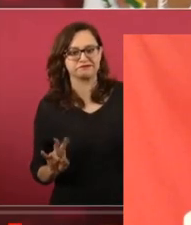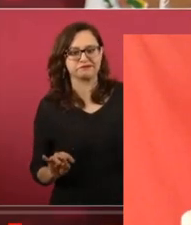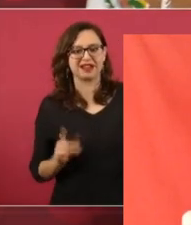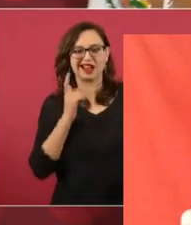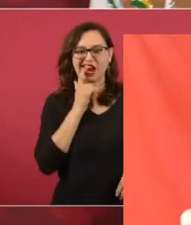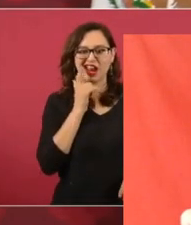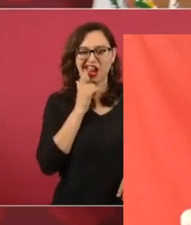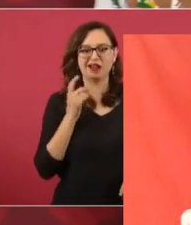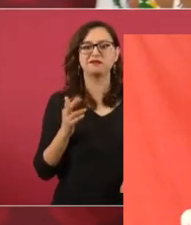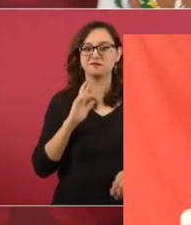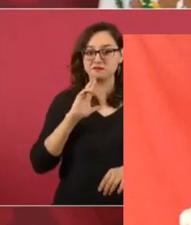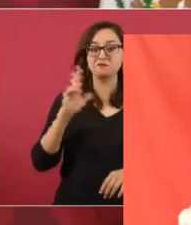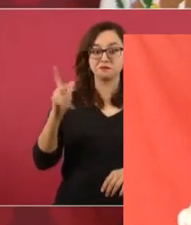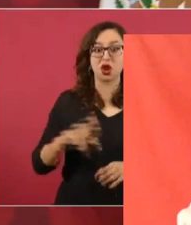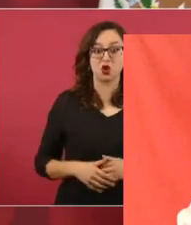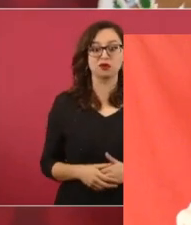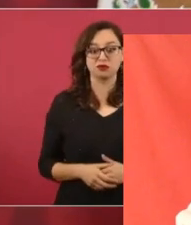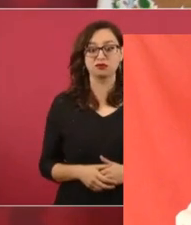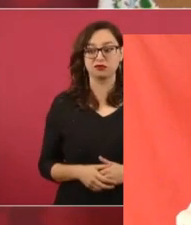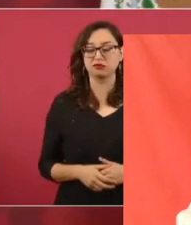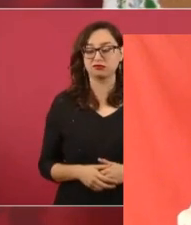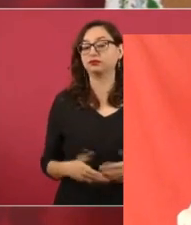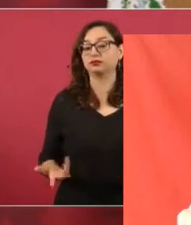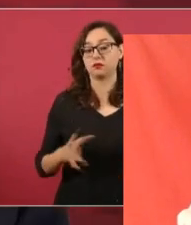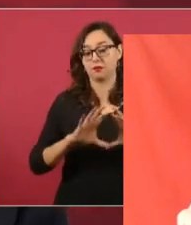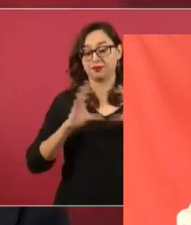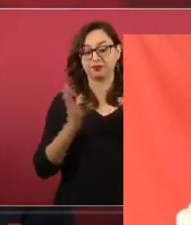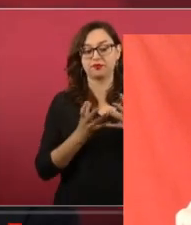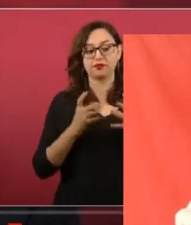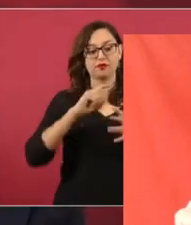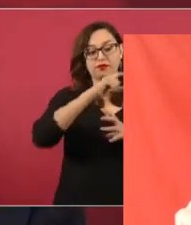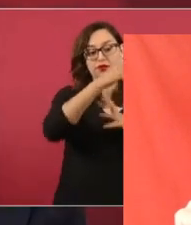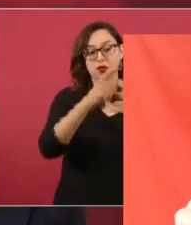El pueblo de México es de los pueblos más conscientes del mundo.